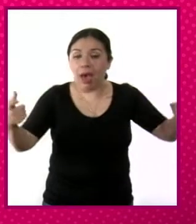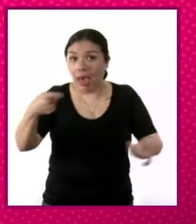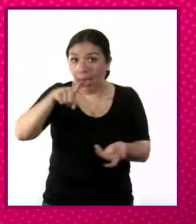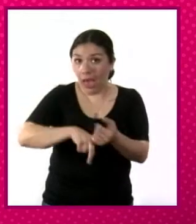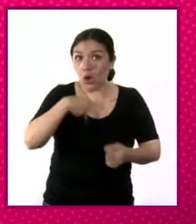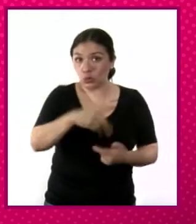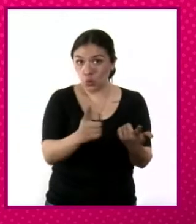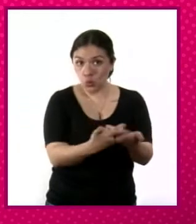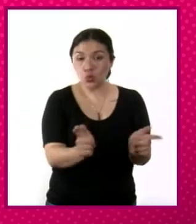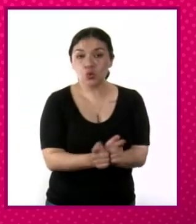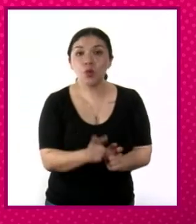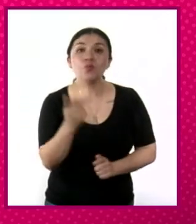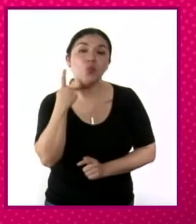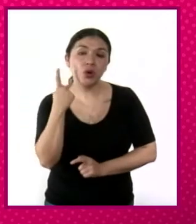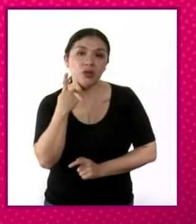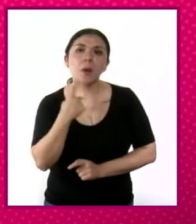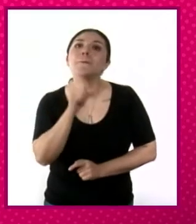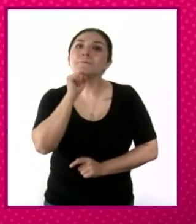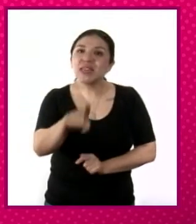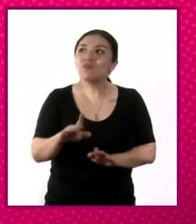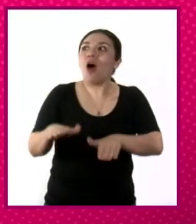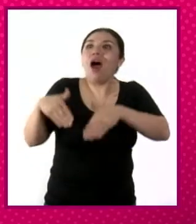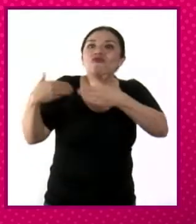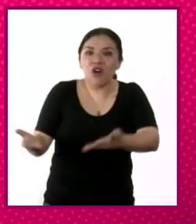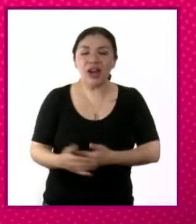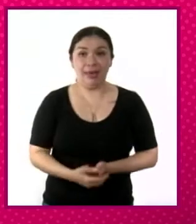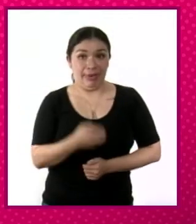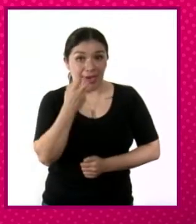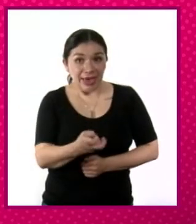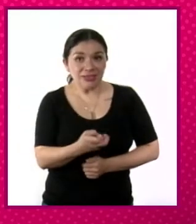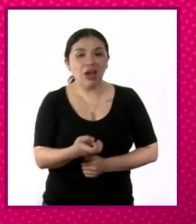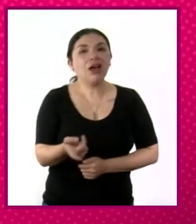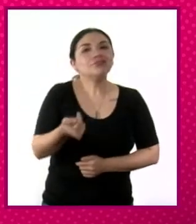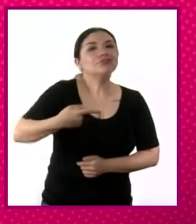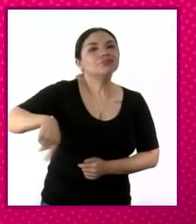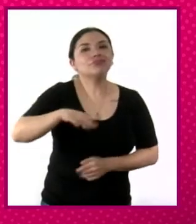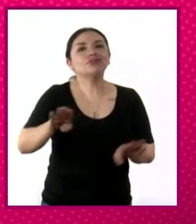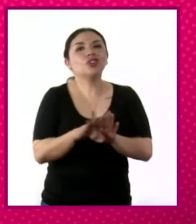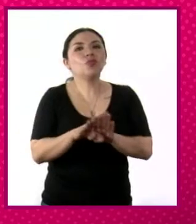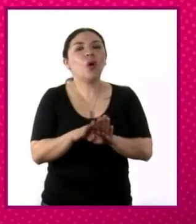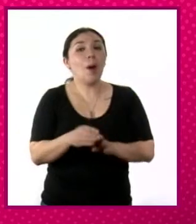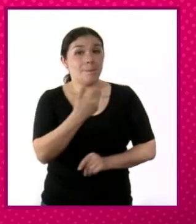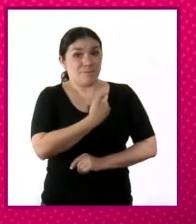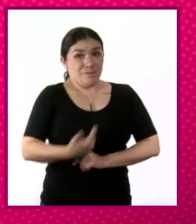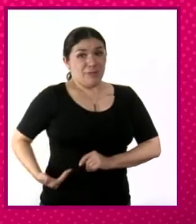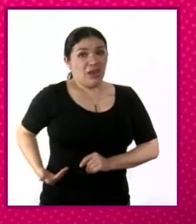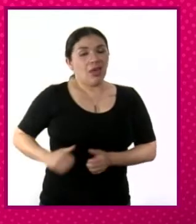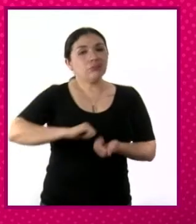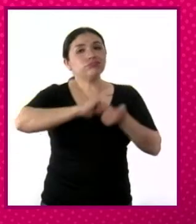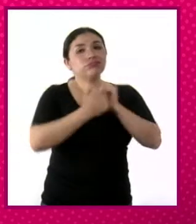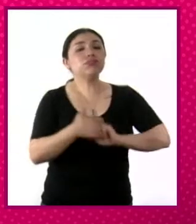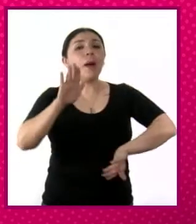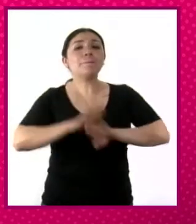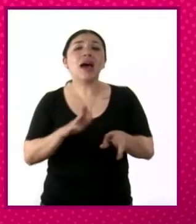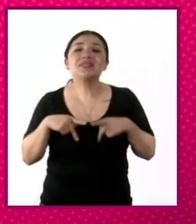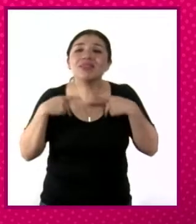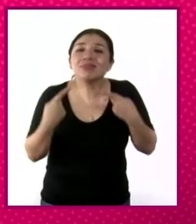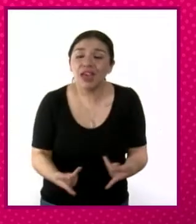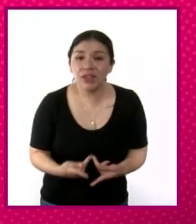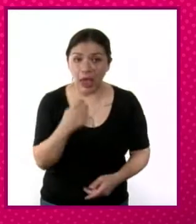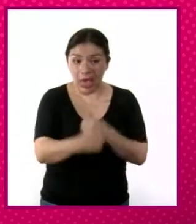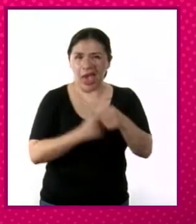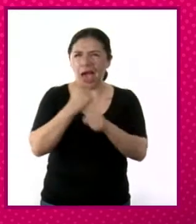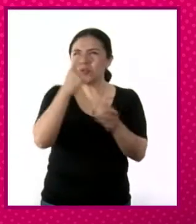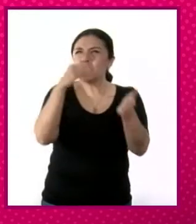y fuera del partido. Y eso va a debilitar al poder ejecutivo a tal grado que para